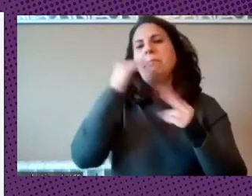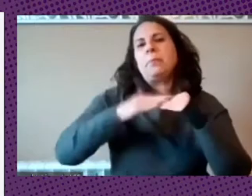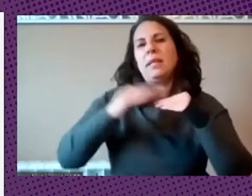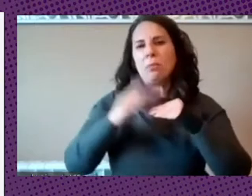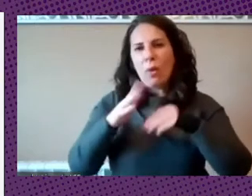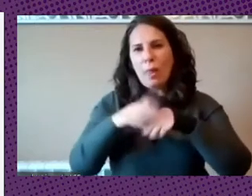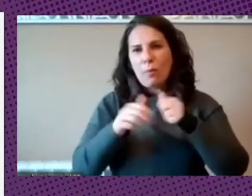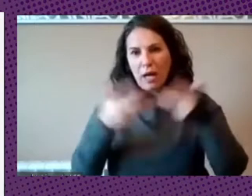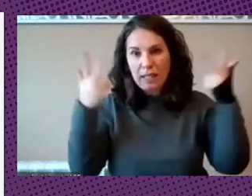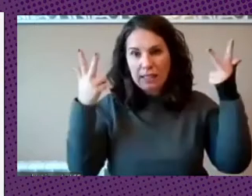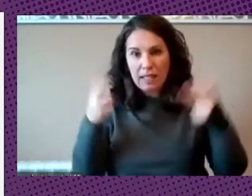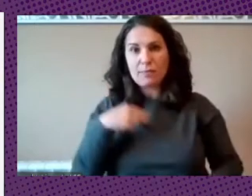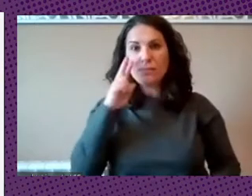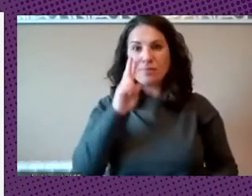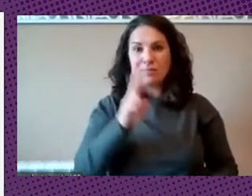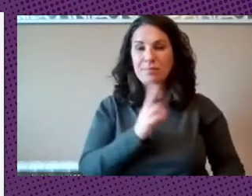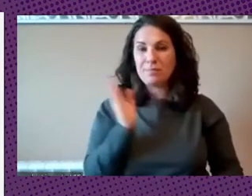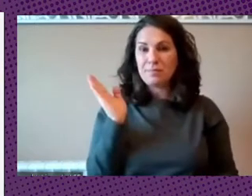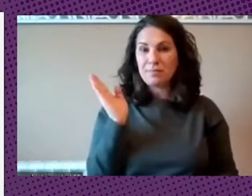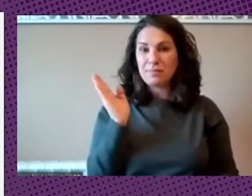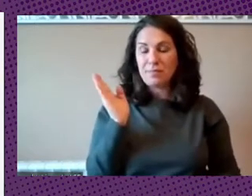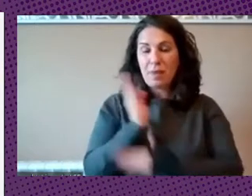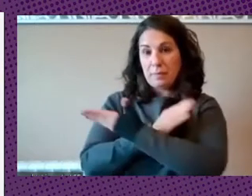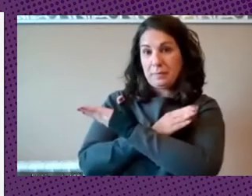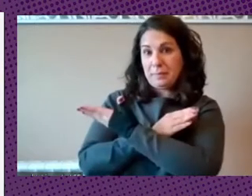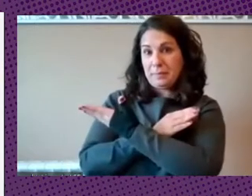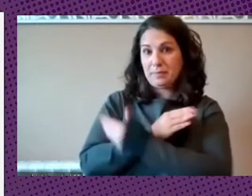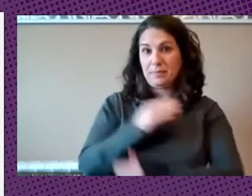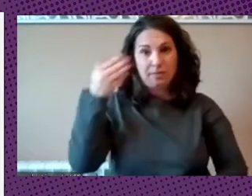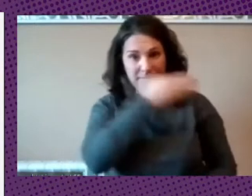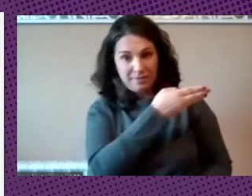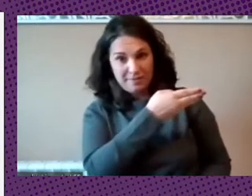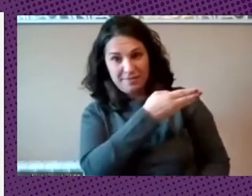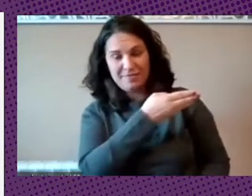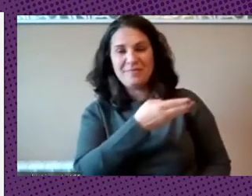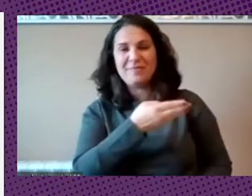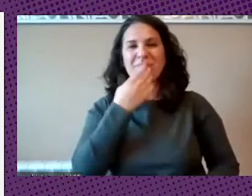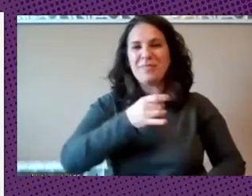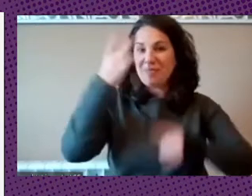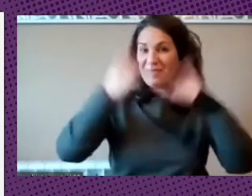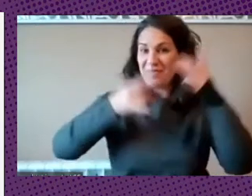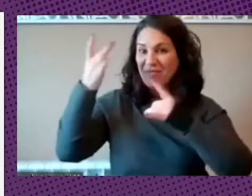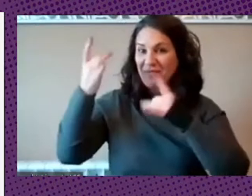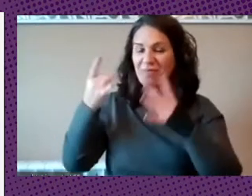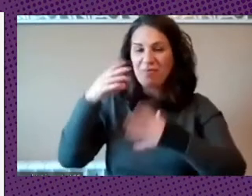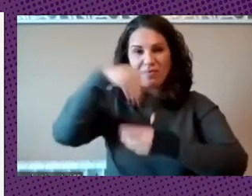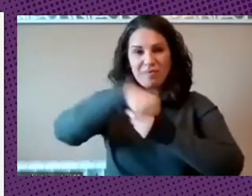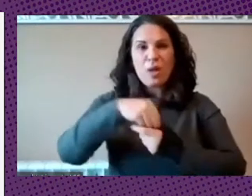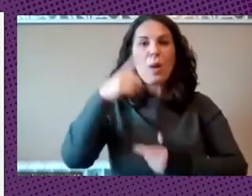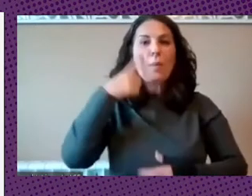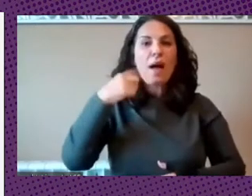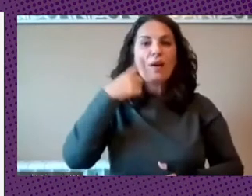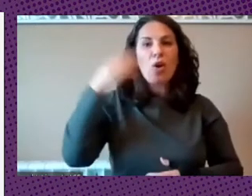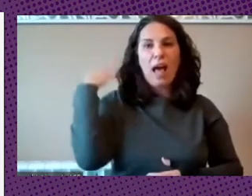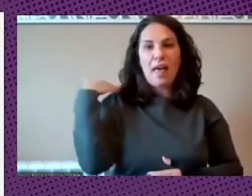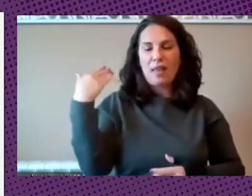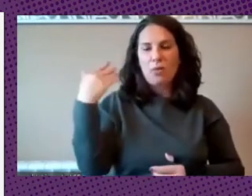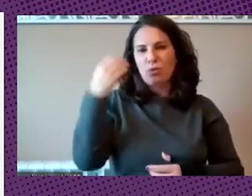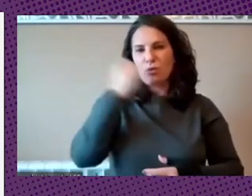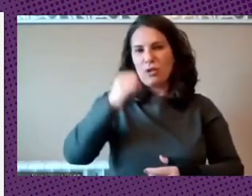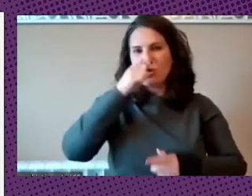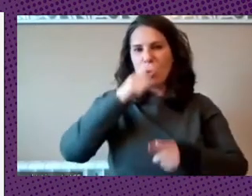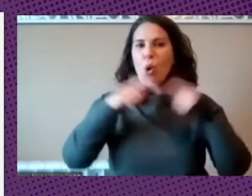podemos ver distintas iniciativas que se habían llevado a cabo el Banco de Pagos Internacionales hace un par de años publicó esta de Flor